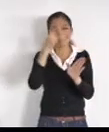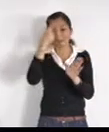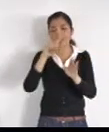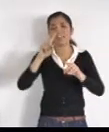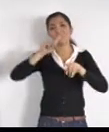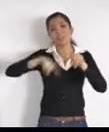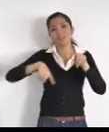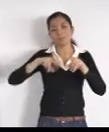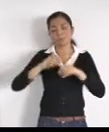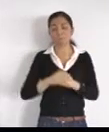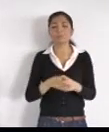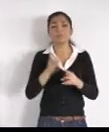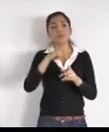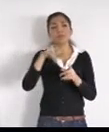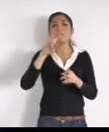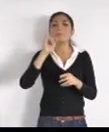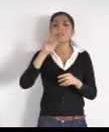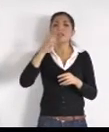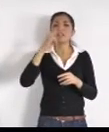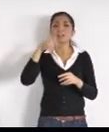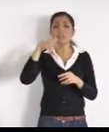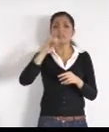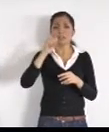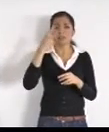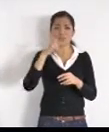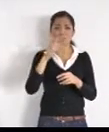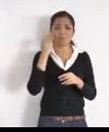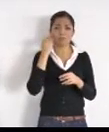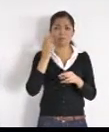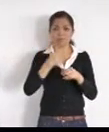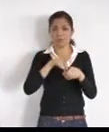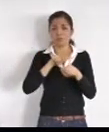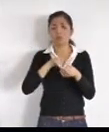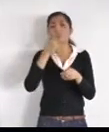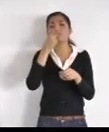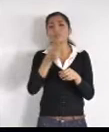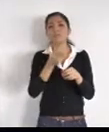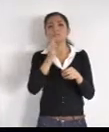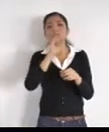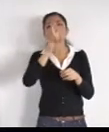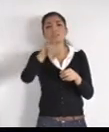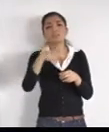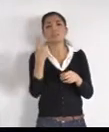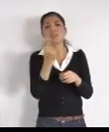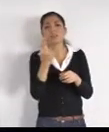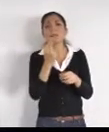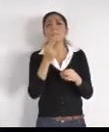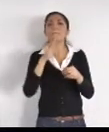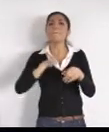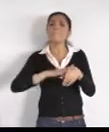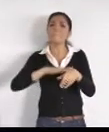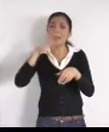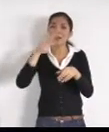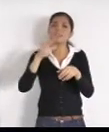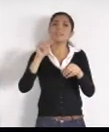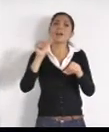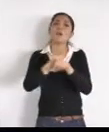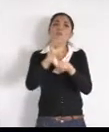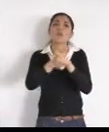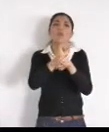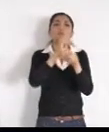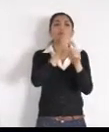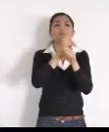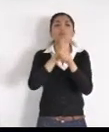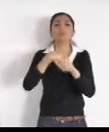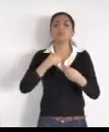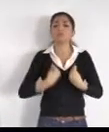mencionan eso, o que nos metan más, rutas de camiones, yo vivo en la providencia, y que malísima ruta de camión, casi no pasa, y